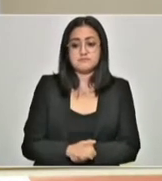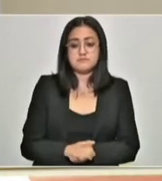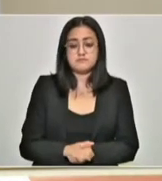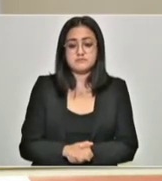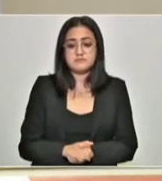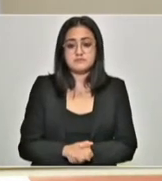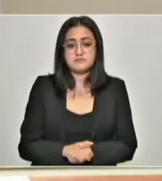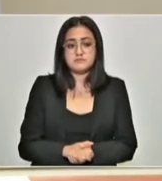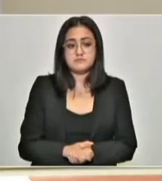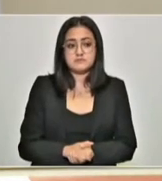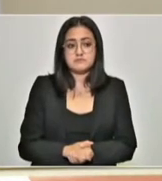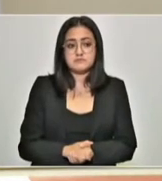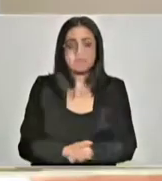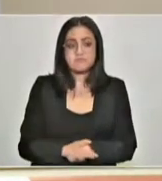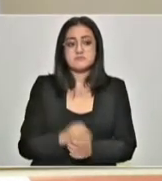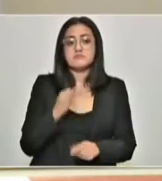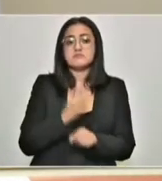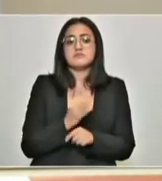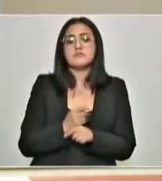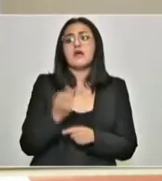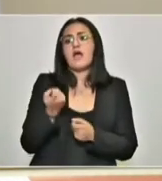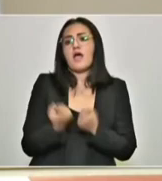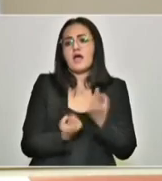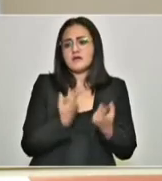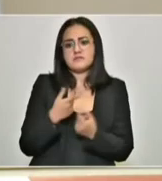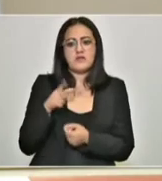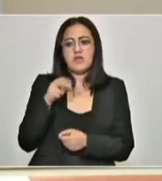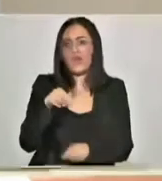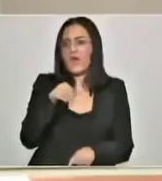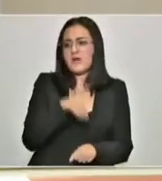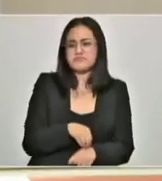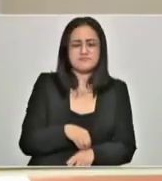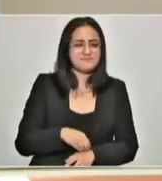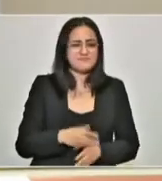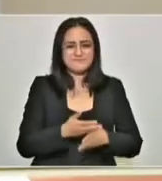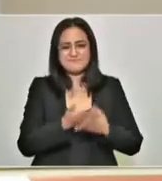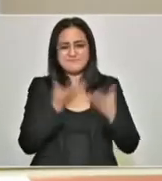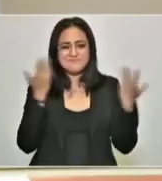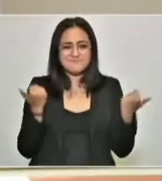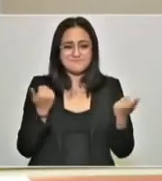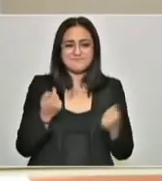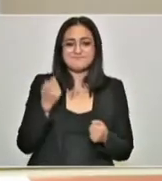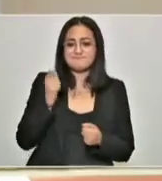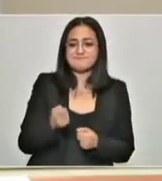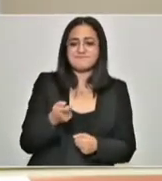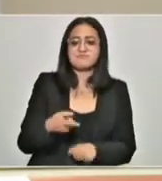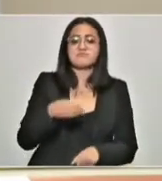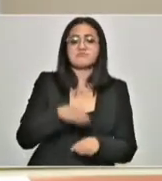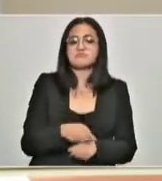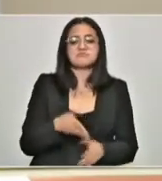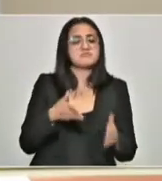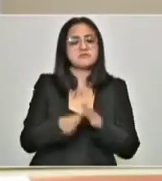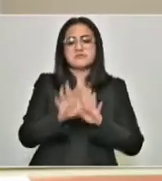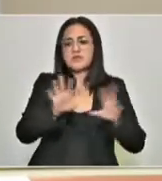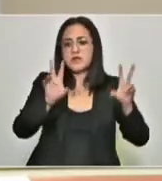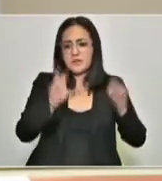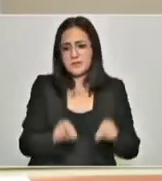Ya no es el delito que les toca administrar. Es el delito que les toca impedir